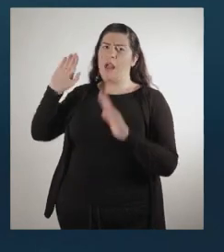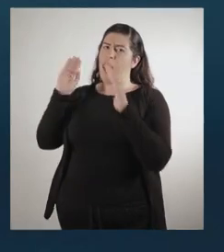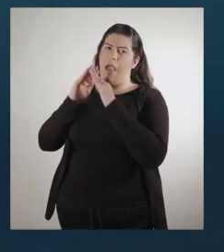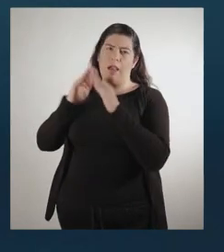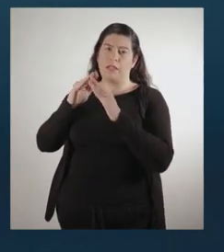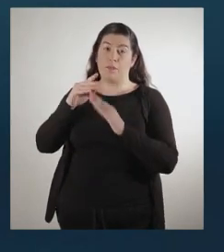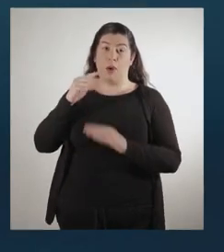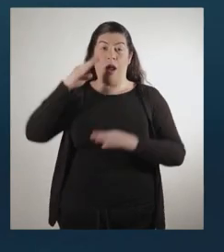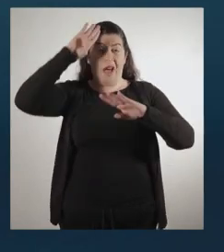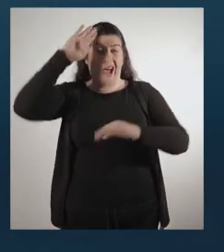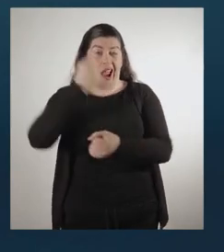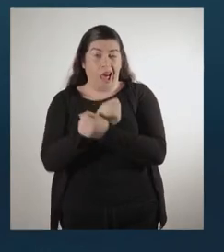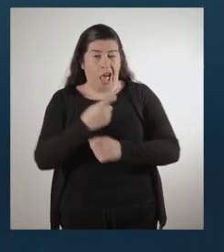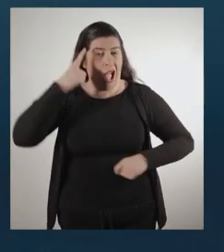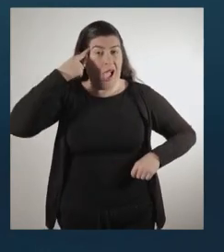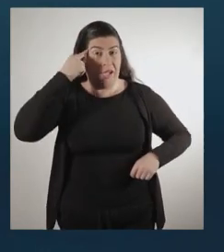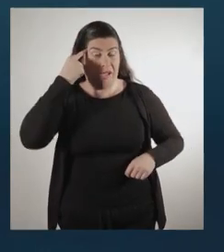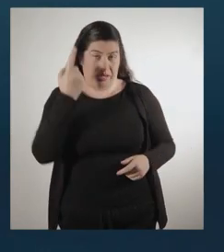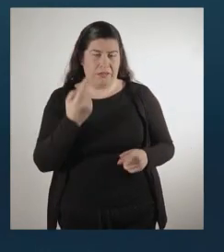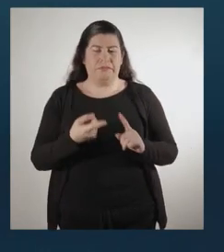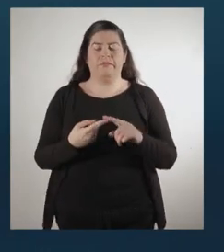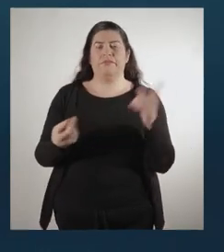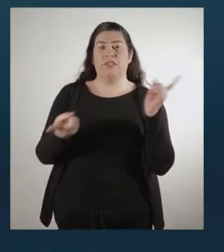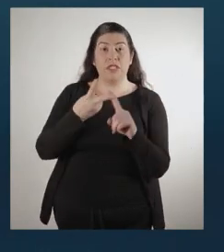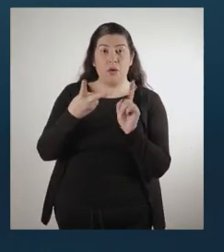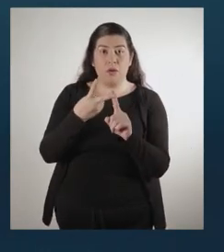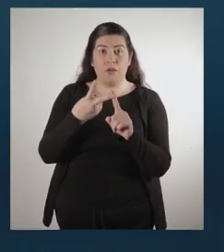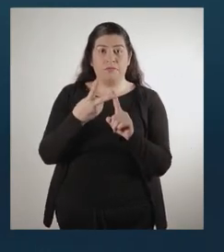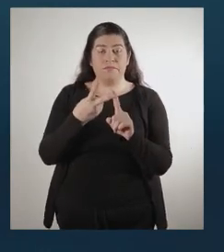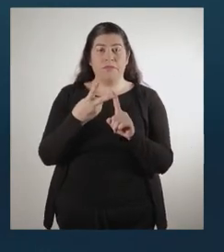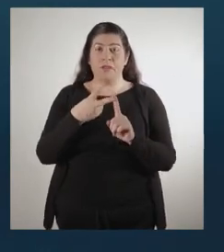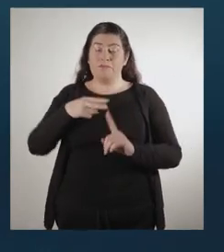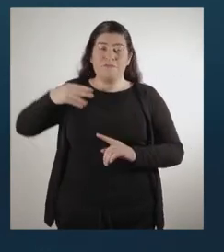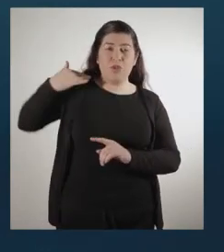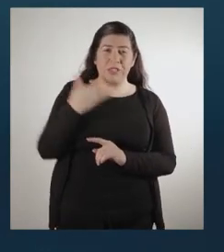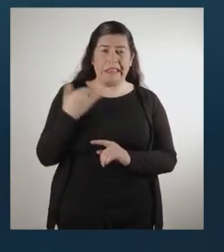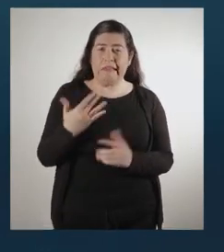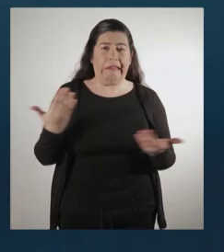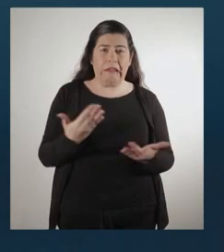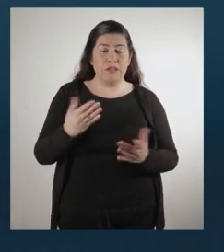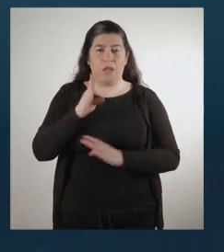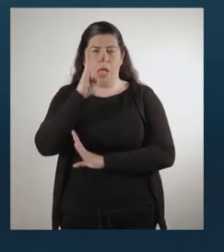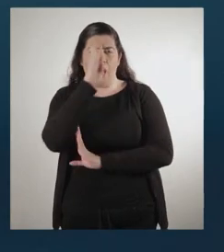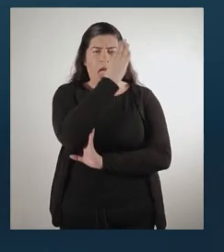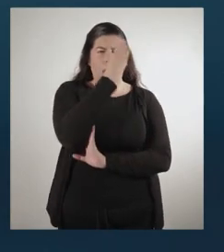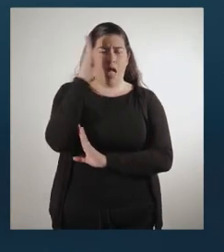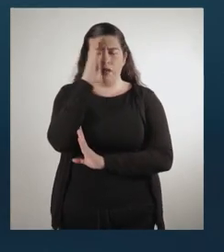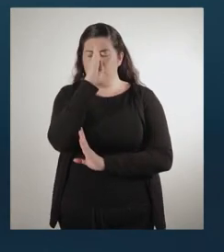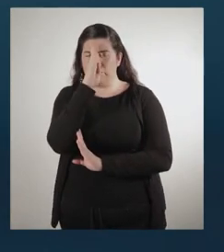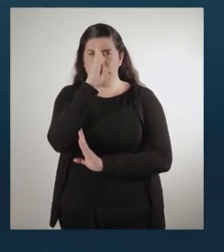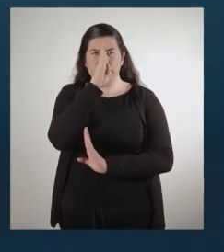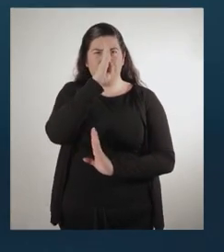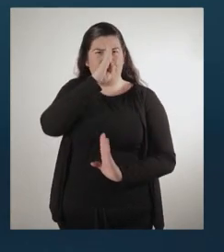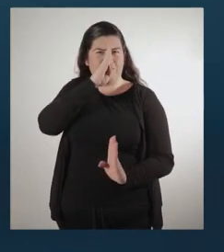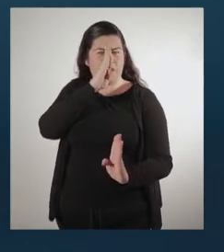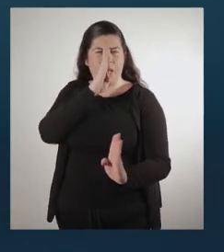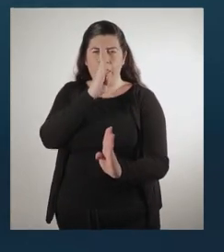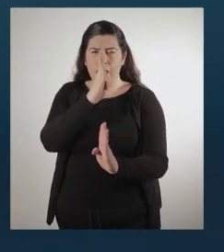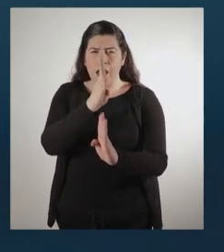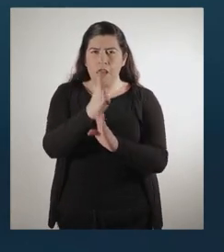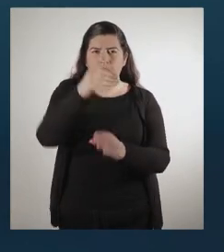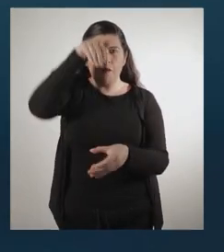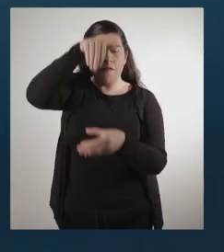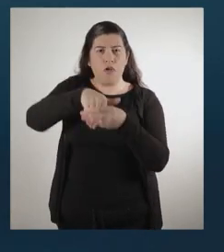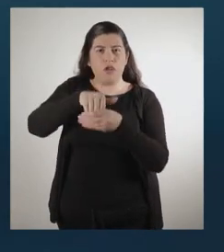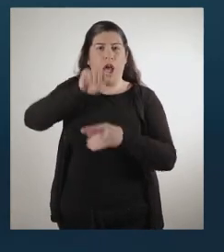filomena, la dejan en la cazuela, porque en los tombos se pueden poner lonche, ¿ya? Segundo, y eso es lo más importante, si andan movidizos así, se paran en batuco